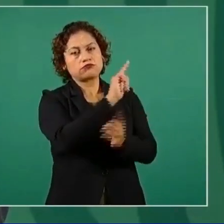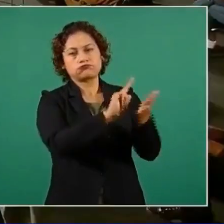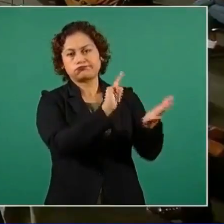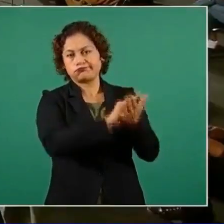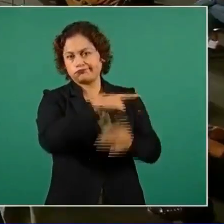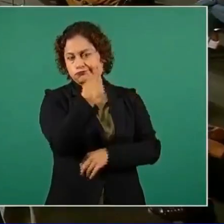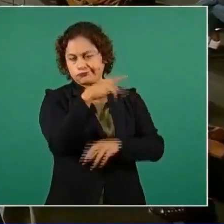Finalmente, Finalmente, presentamos...